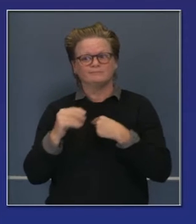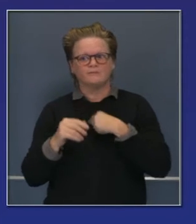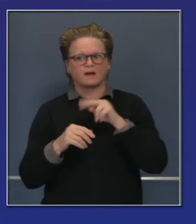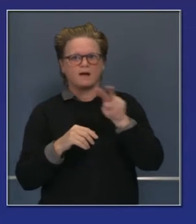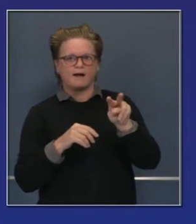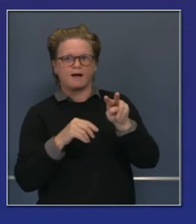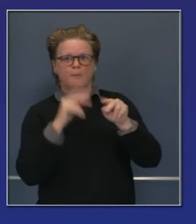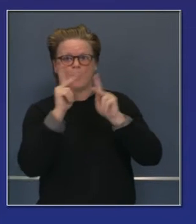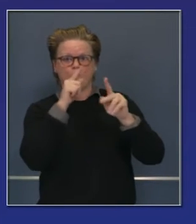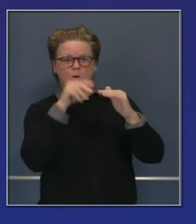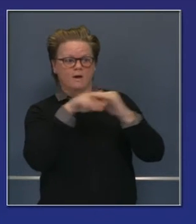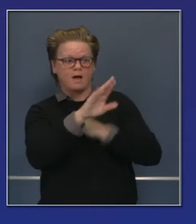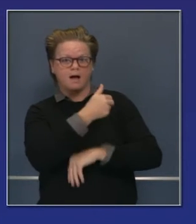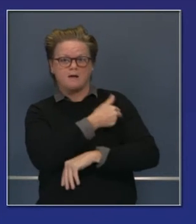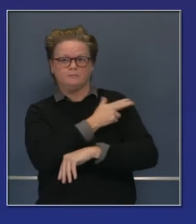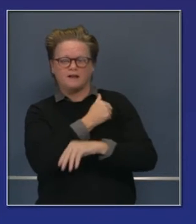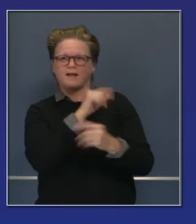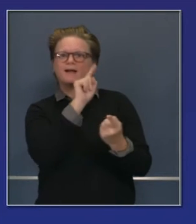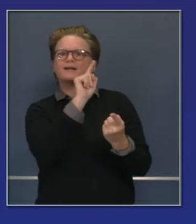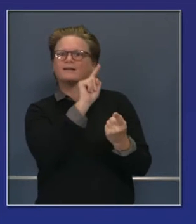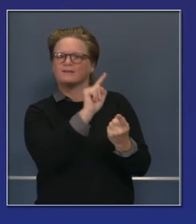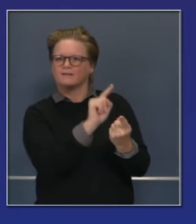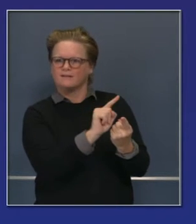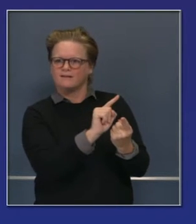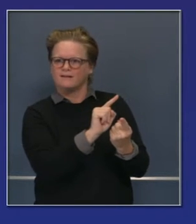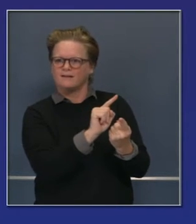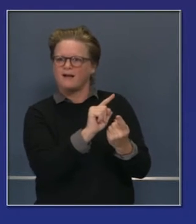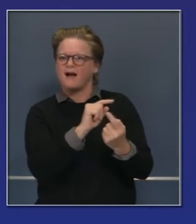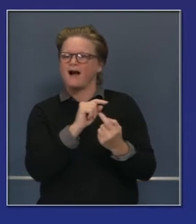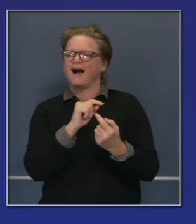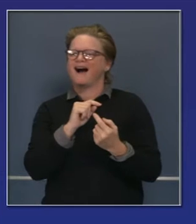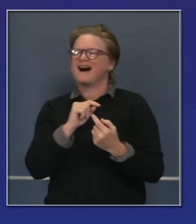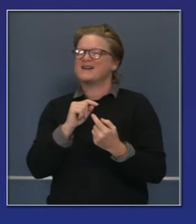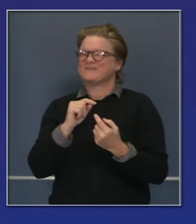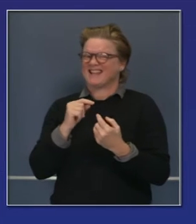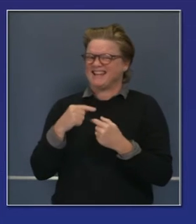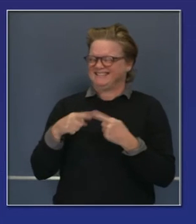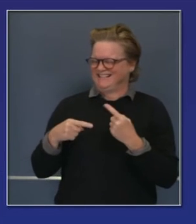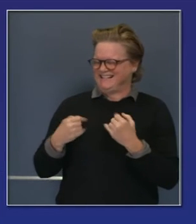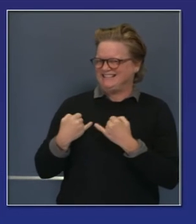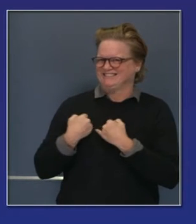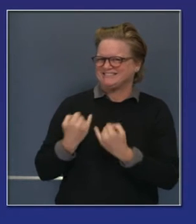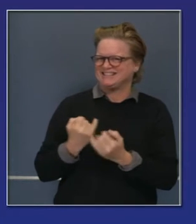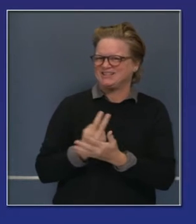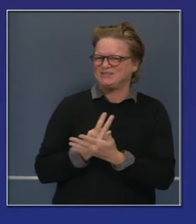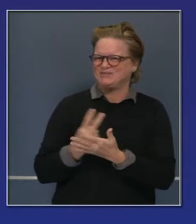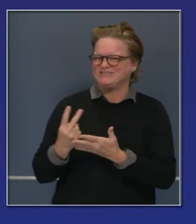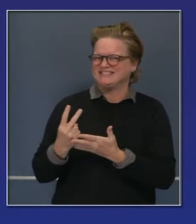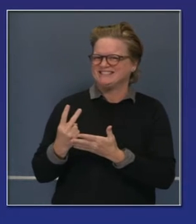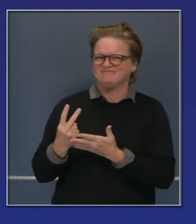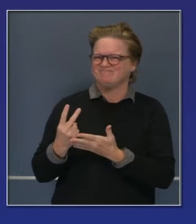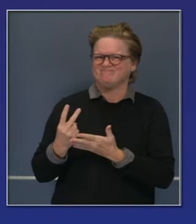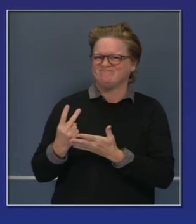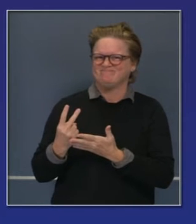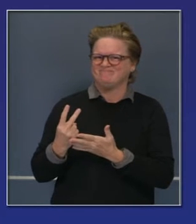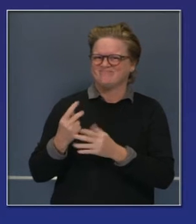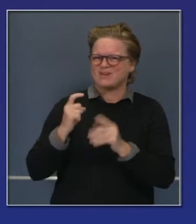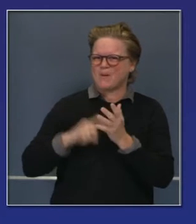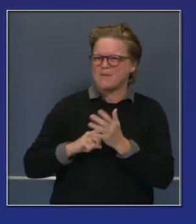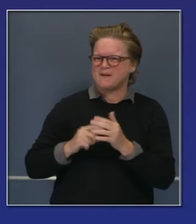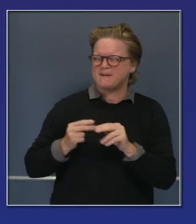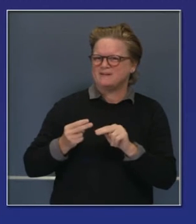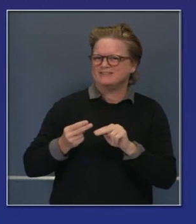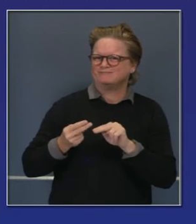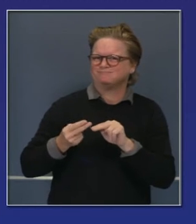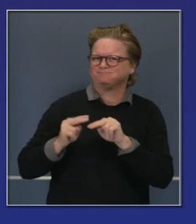mitigación y luego una estabilización en el índice de hospitalizaciones. Hace algunas semanas comenzamos a ver un aumento